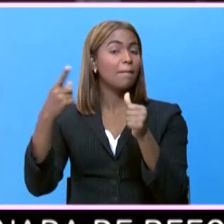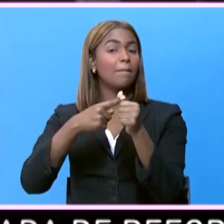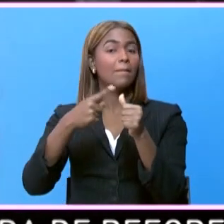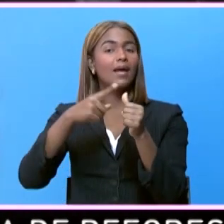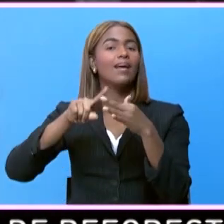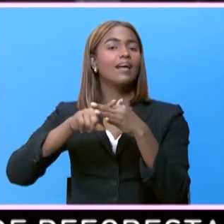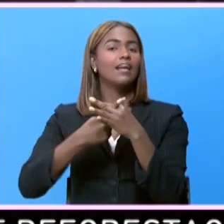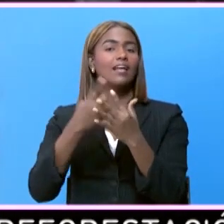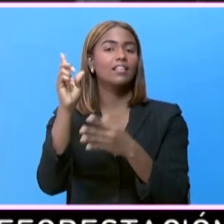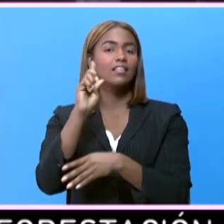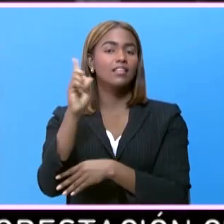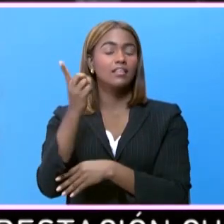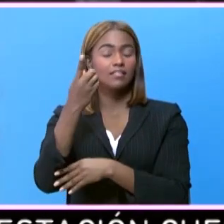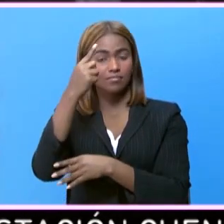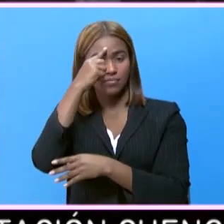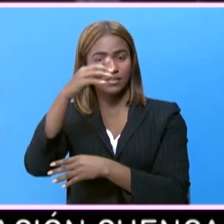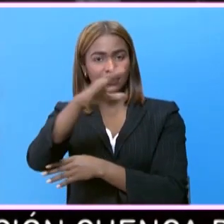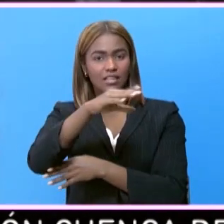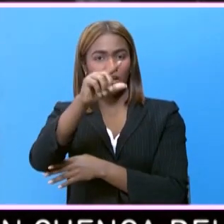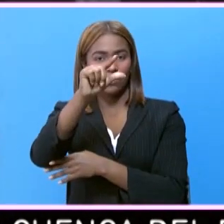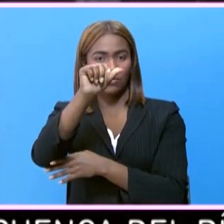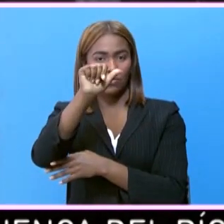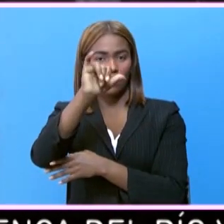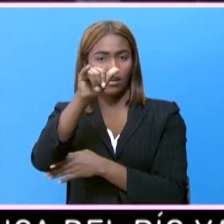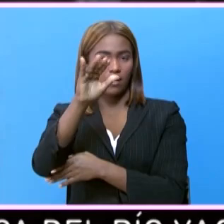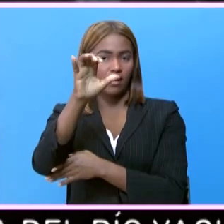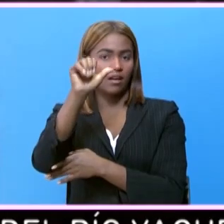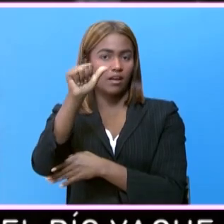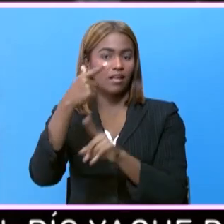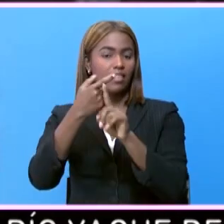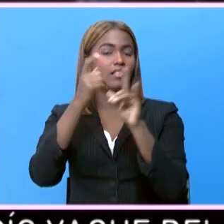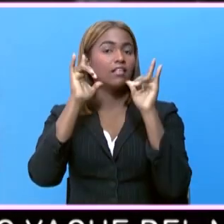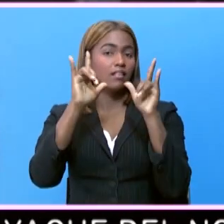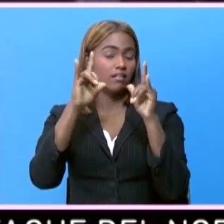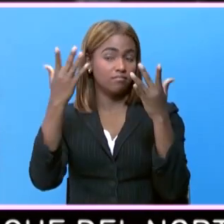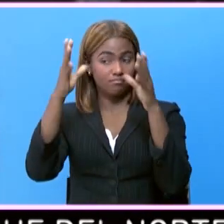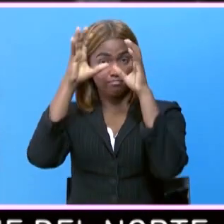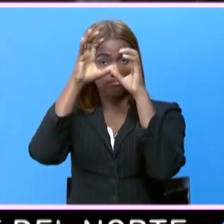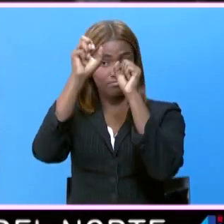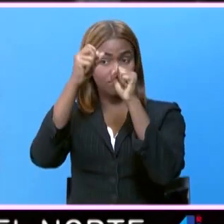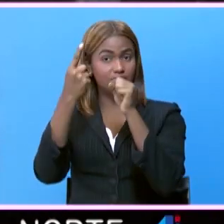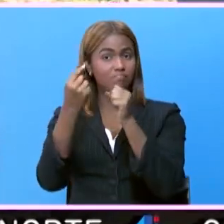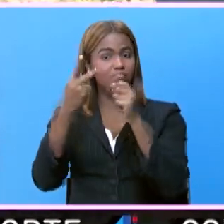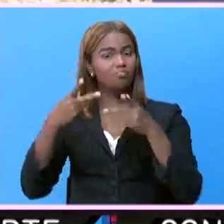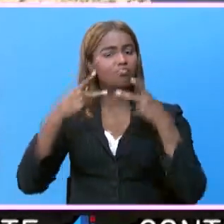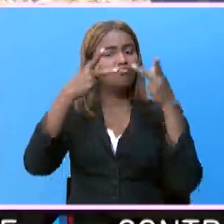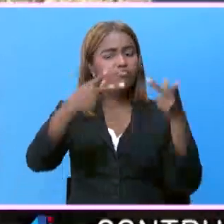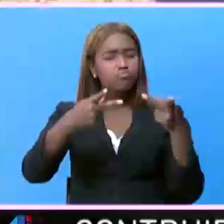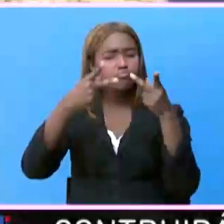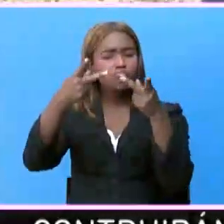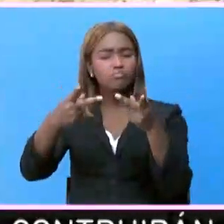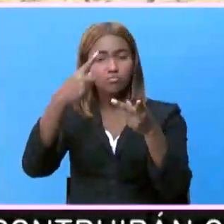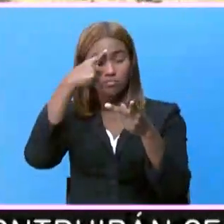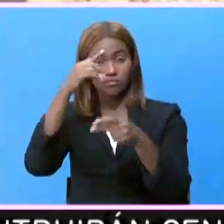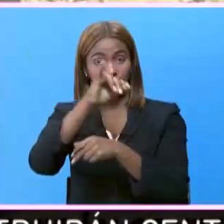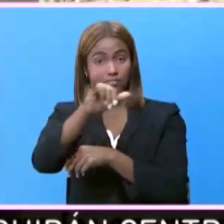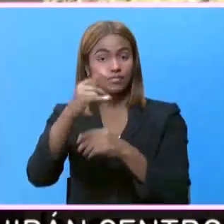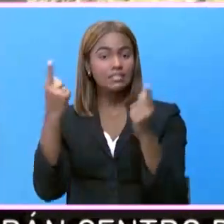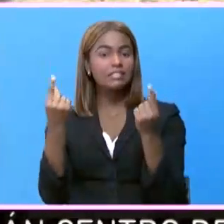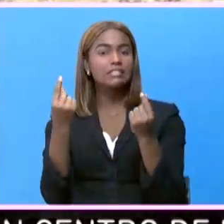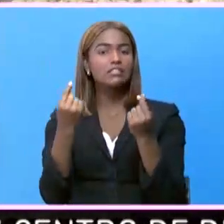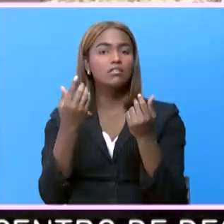comenzó en la Oaxaca de Santiago, donde el presidente realizó una jornada de